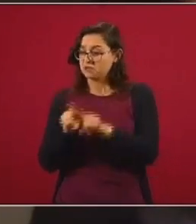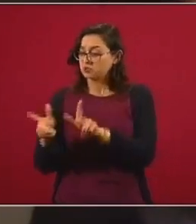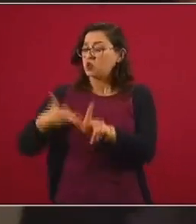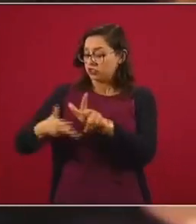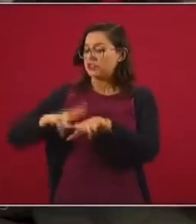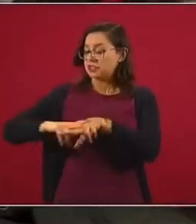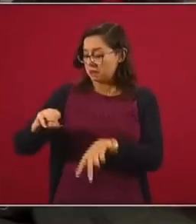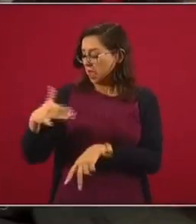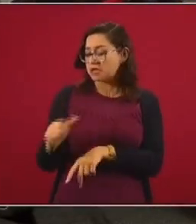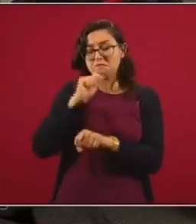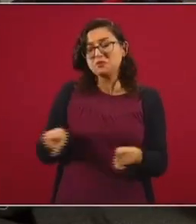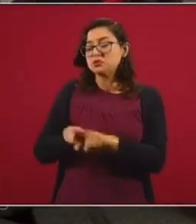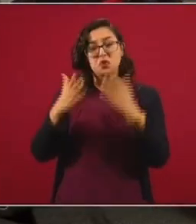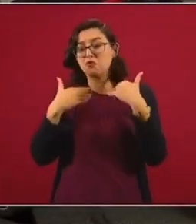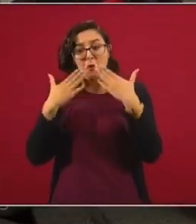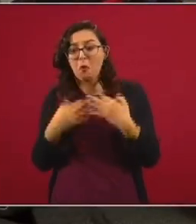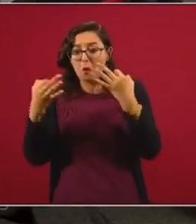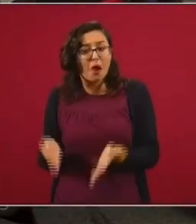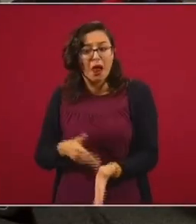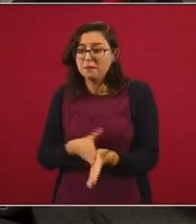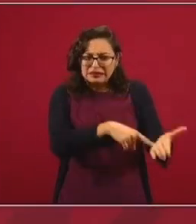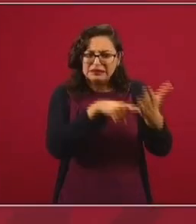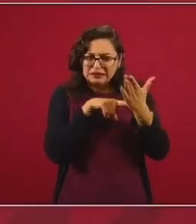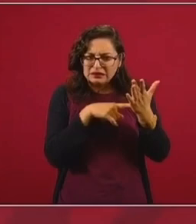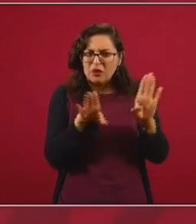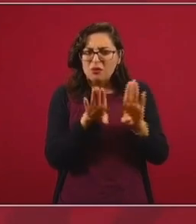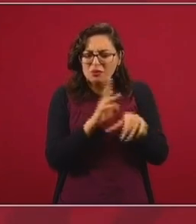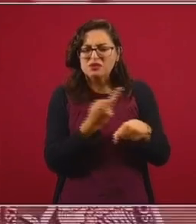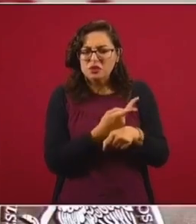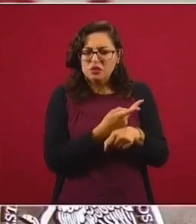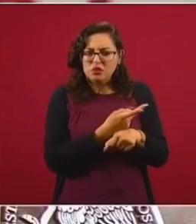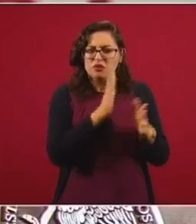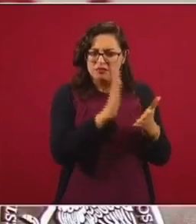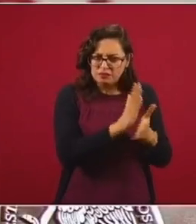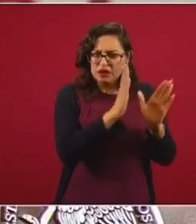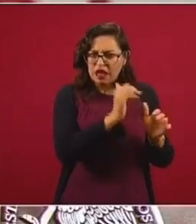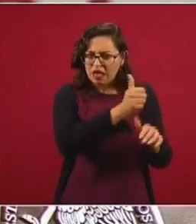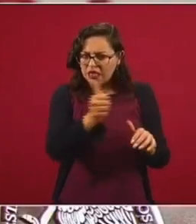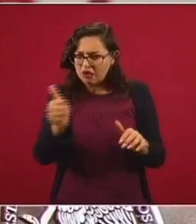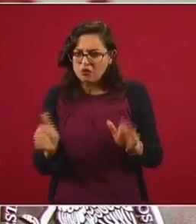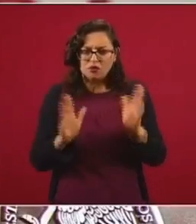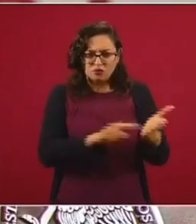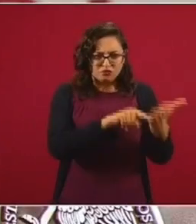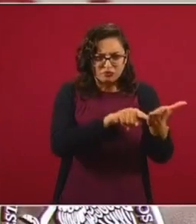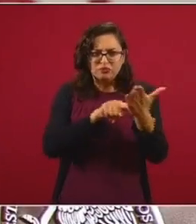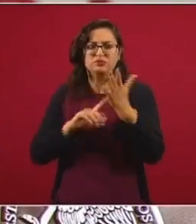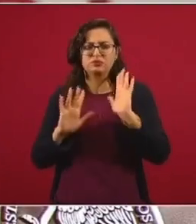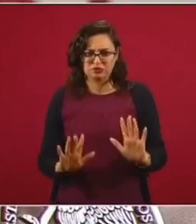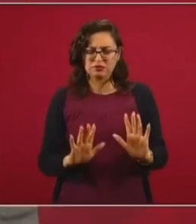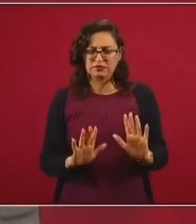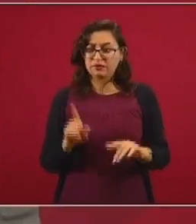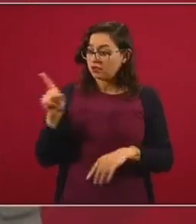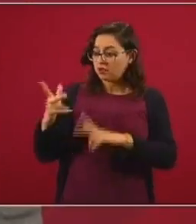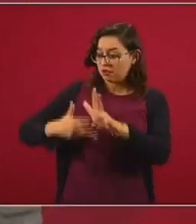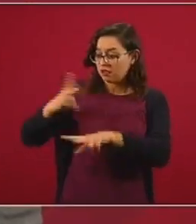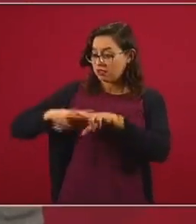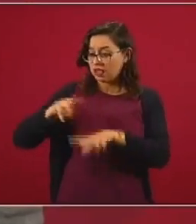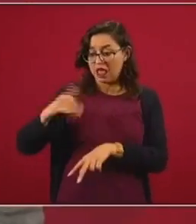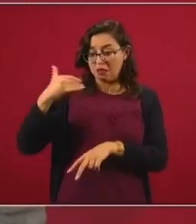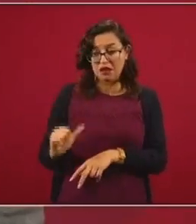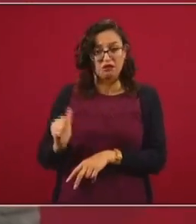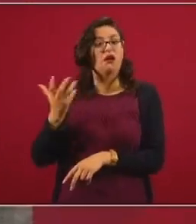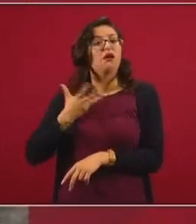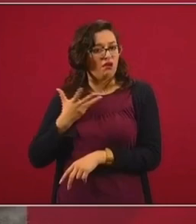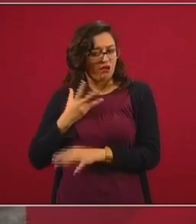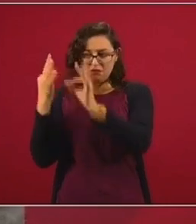también menciona que no hay una debida manifestación de impacto ambiental. Y en el caso del tren Maya estamos cumpliendo, a pesar de que las